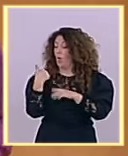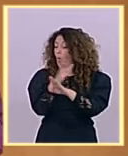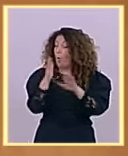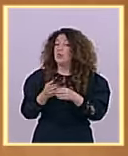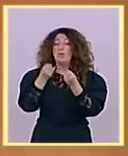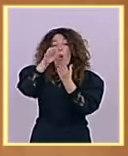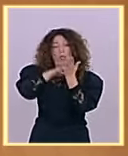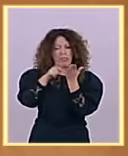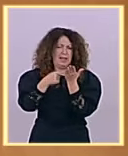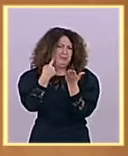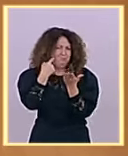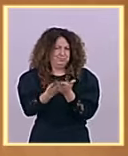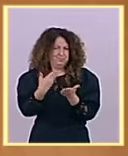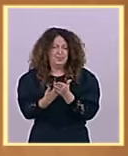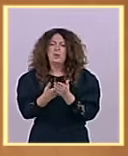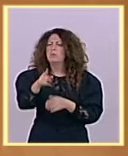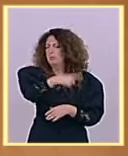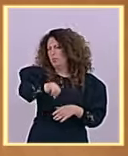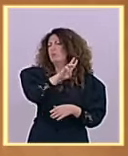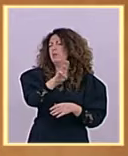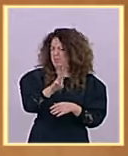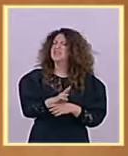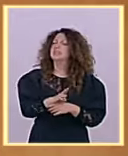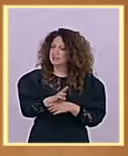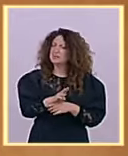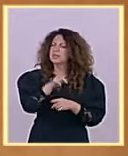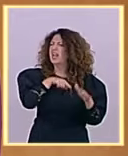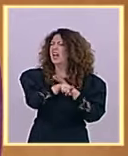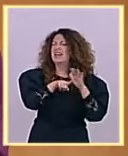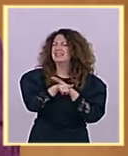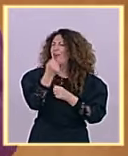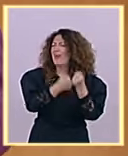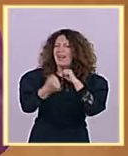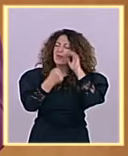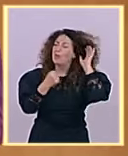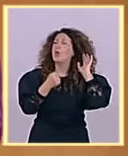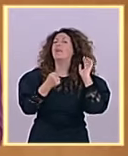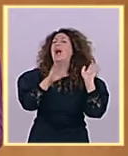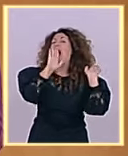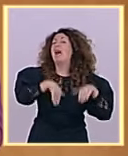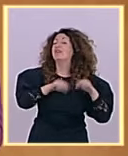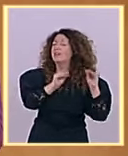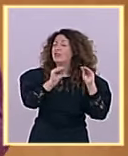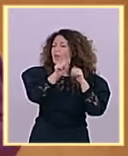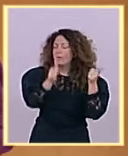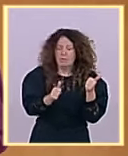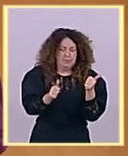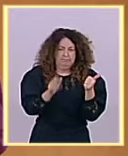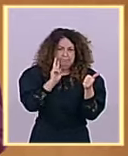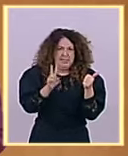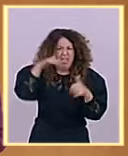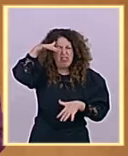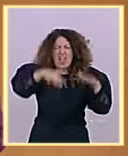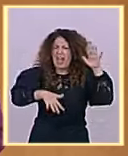gestión económica que incrementó de forma alarmante la desigualdad en nuestro país verá la